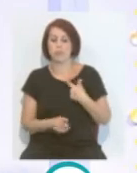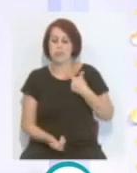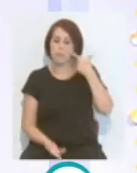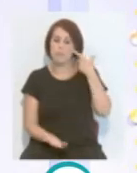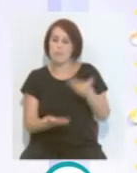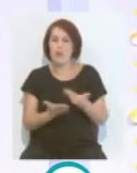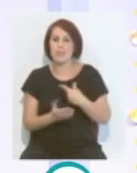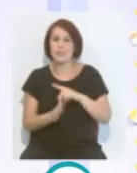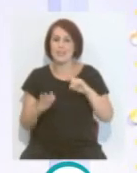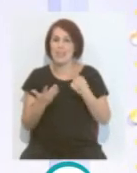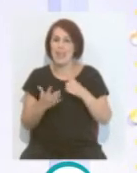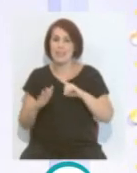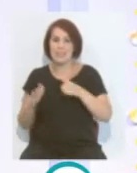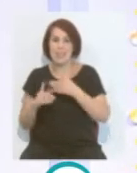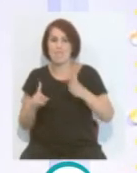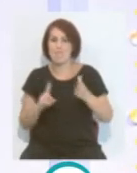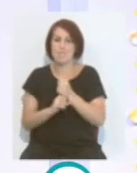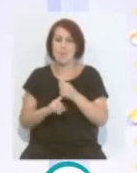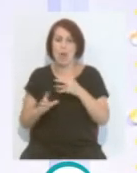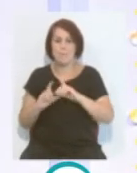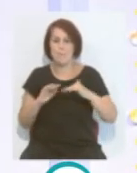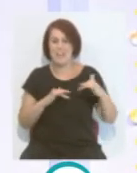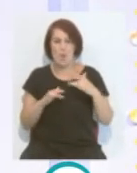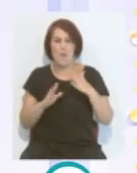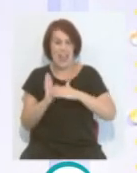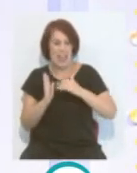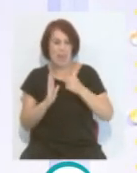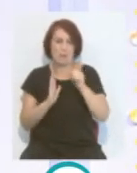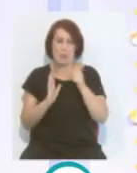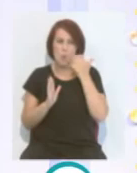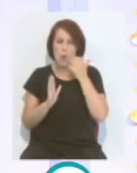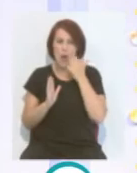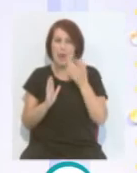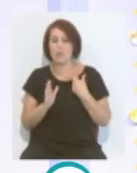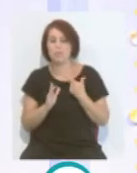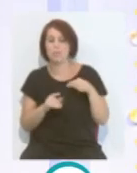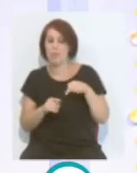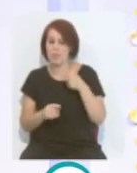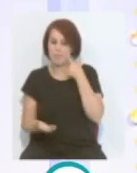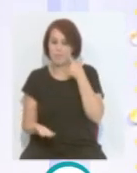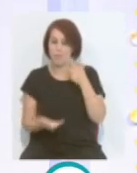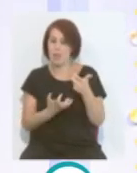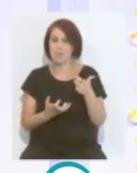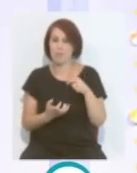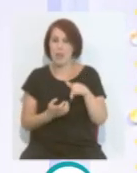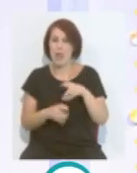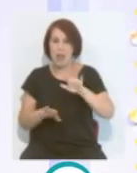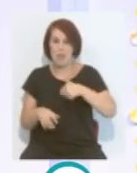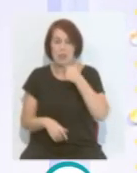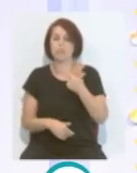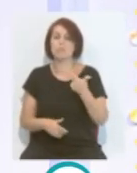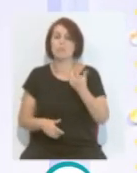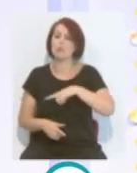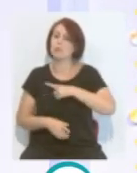Se conseguían 6 de 6 después del partido del Valencia, que había tenido una semana bastante extraña. Y creo que fue un golpe sobre la mesa brutal, y donde el Cádiz dijo,